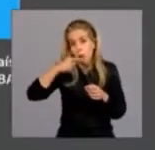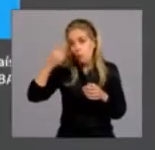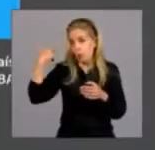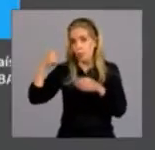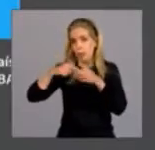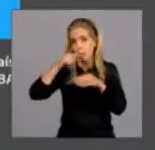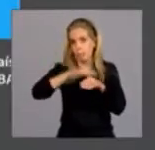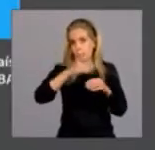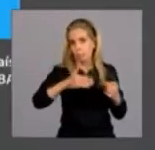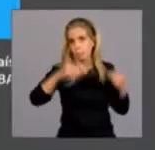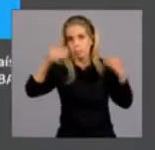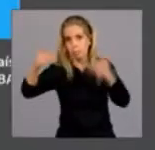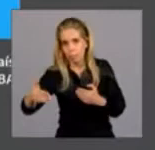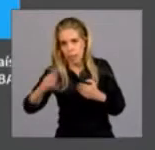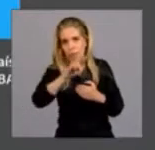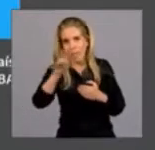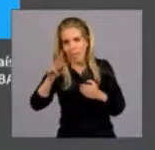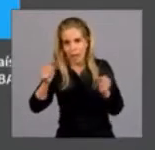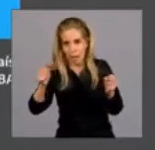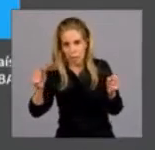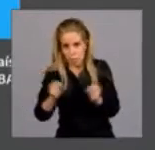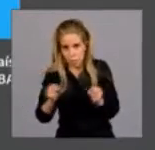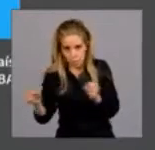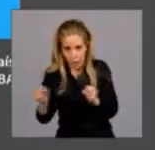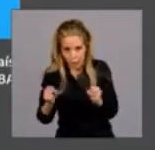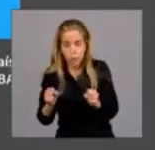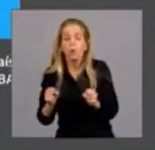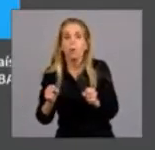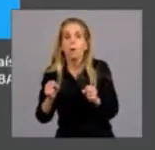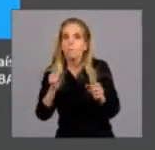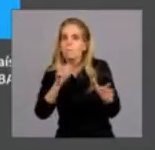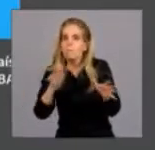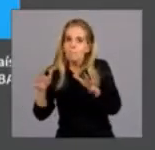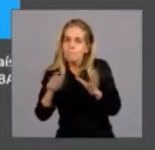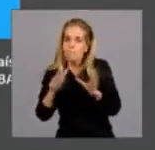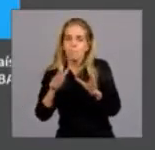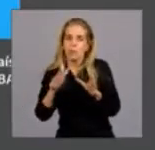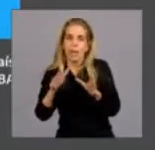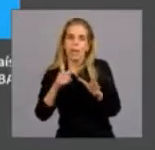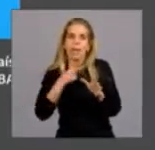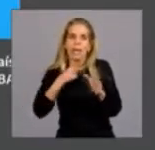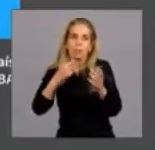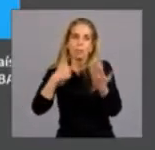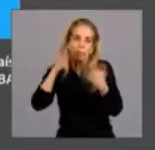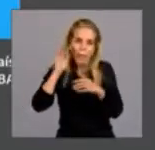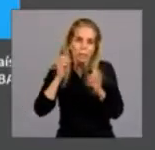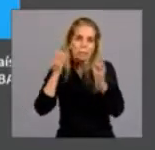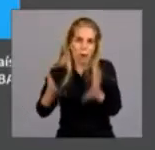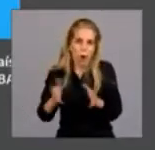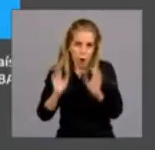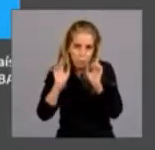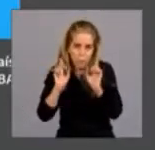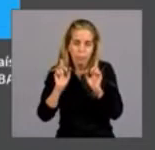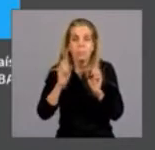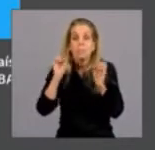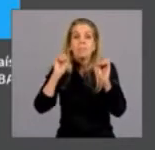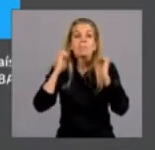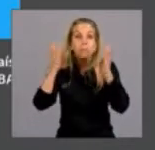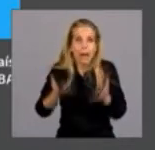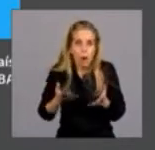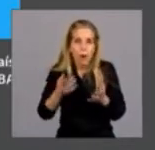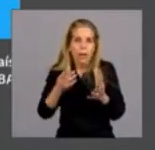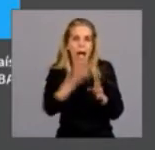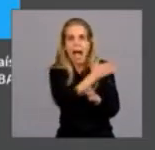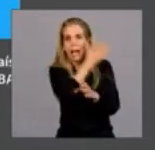que es la del 23 de mayo. No están los niveles que quisiéramos que estén. El mejor nivel que nosotros